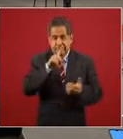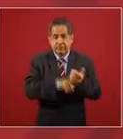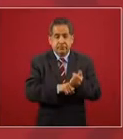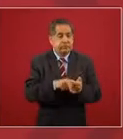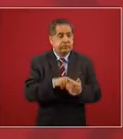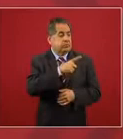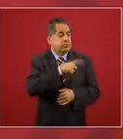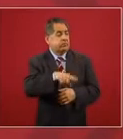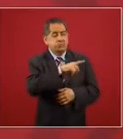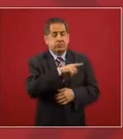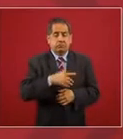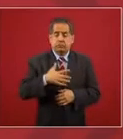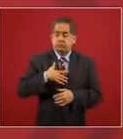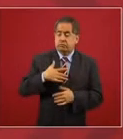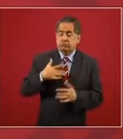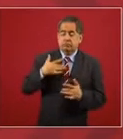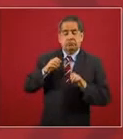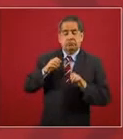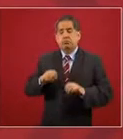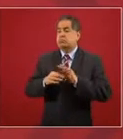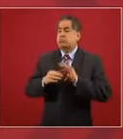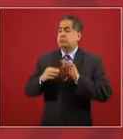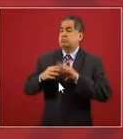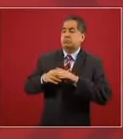perdían ni siquiera su respetabilidad